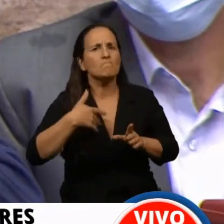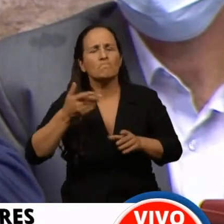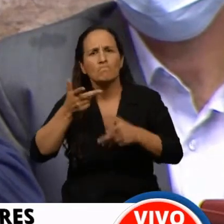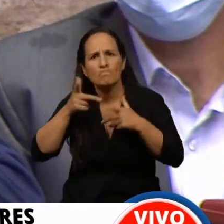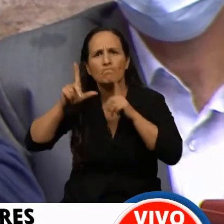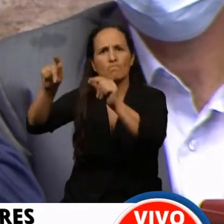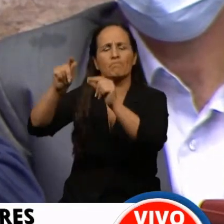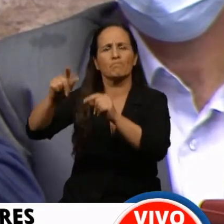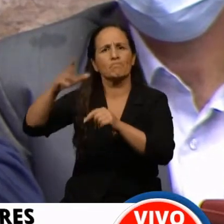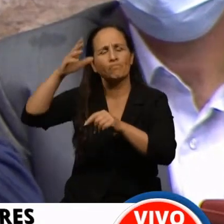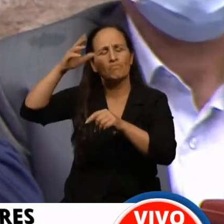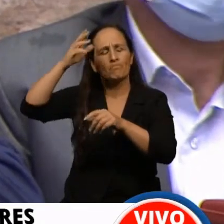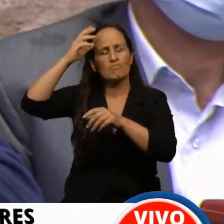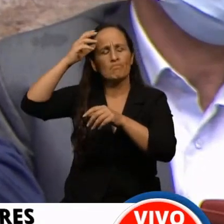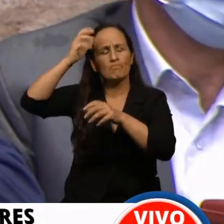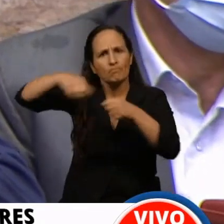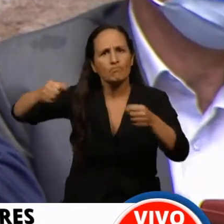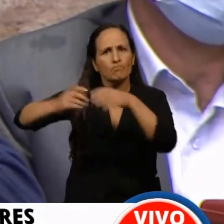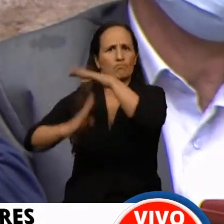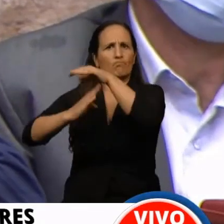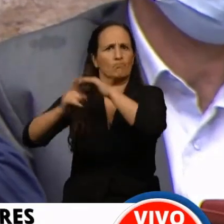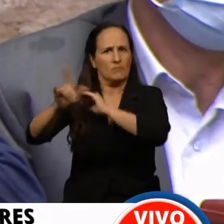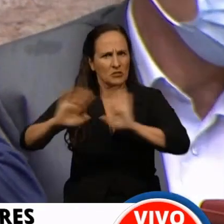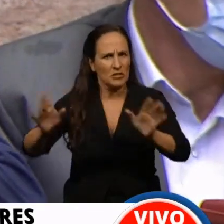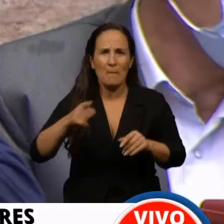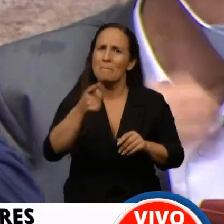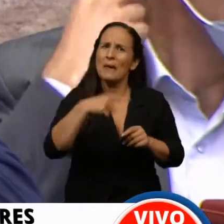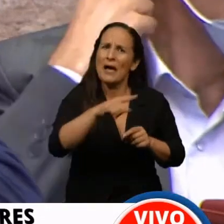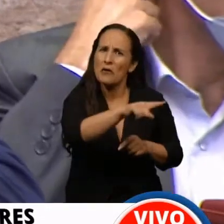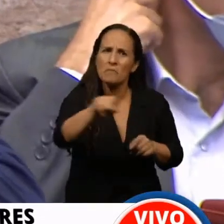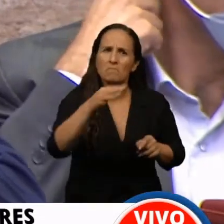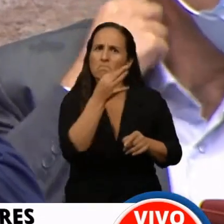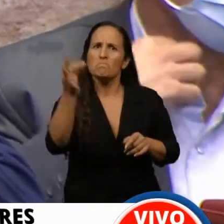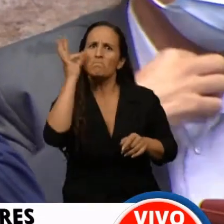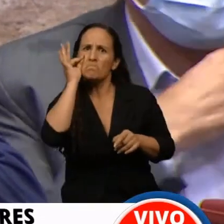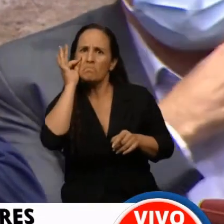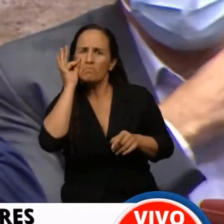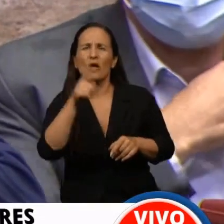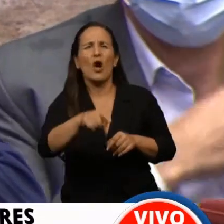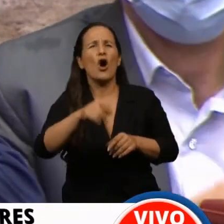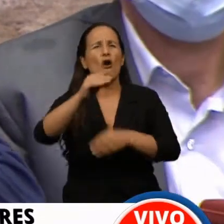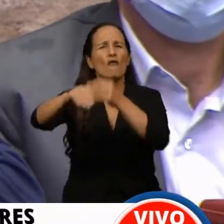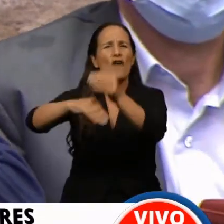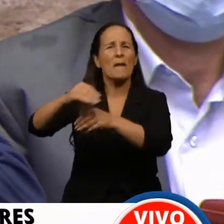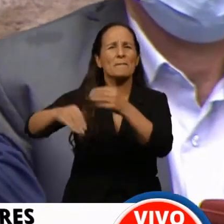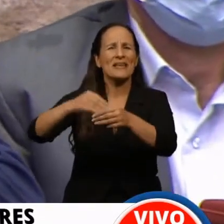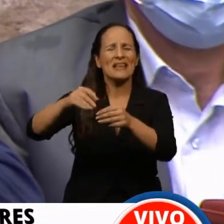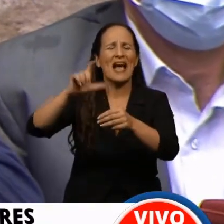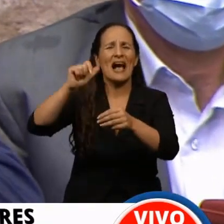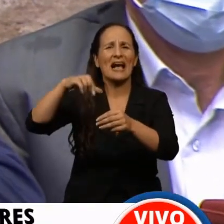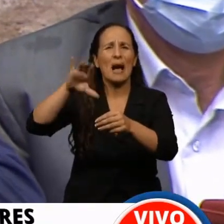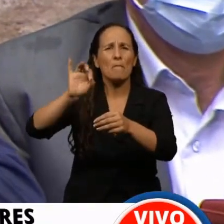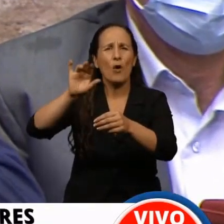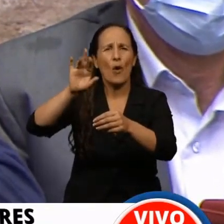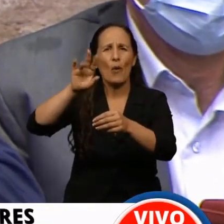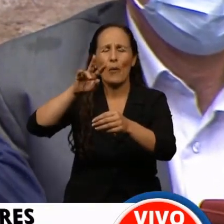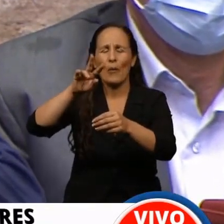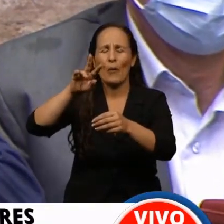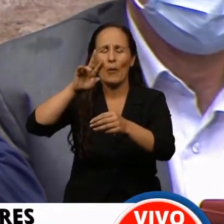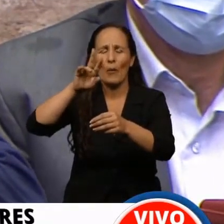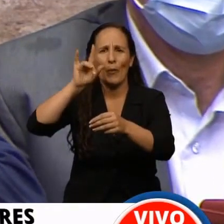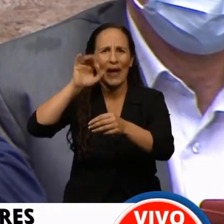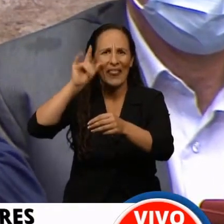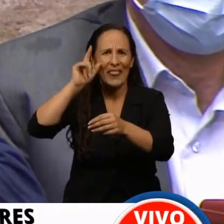Corte Suprema. Sin embargo, acá no se dice nada. O cómo balearon a las familias de Campo Verde el otro día, brutal la represión. Le